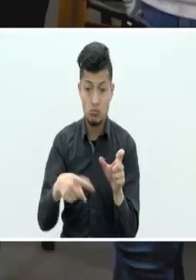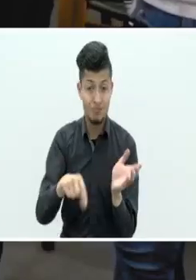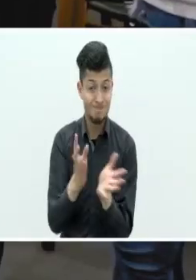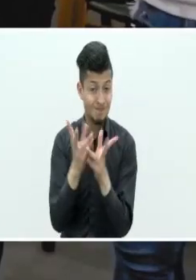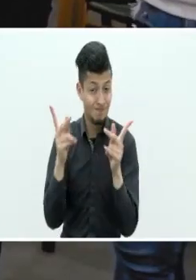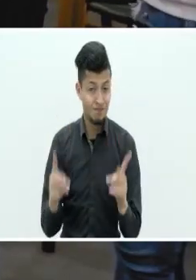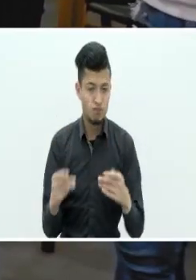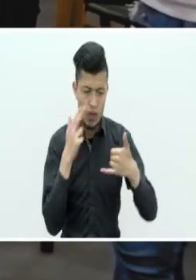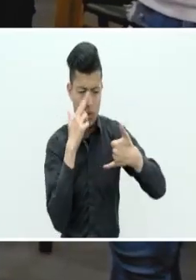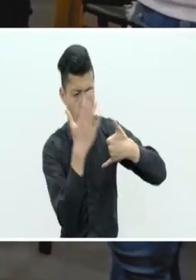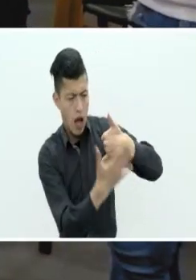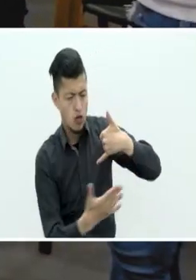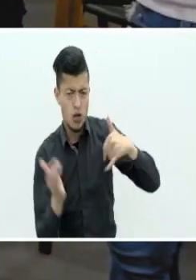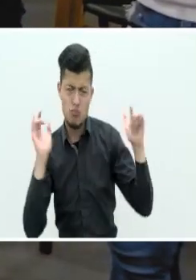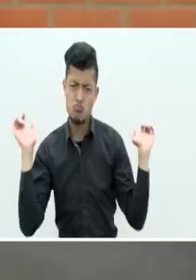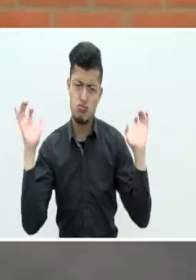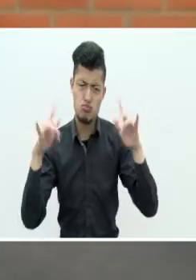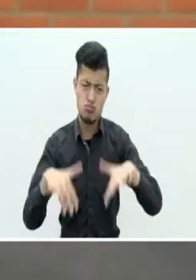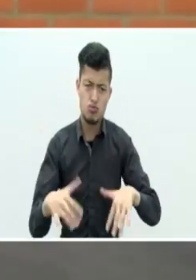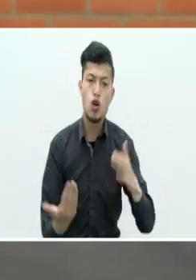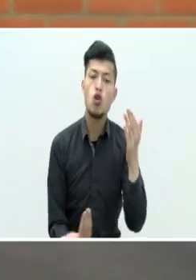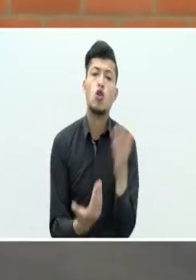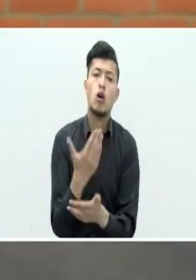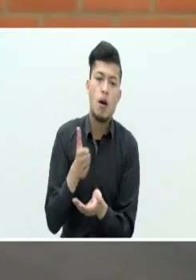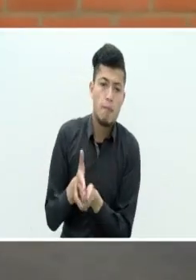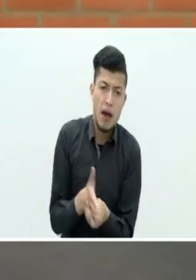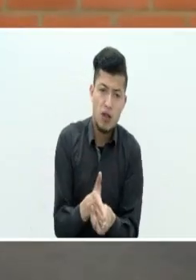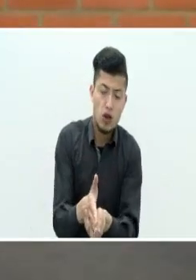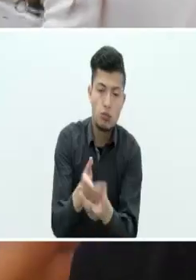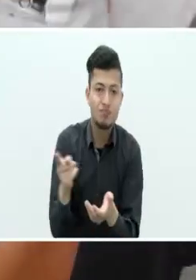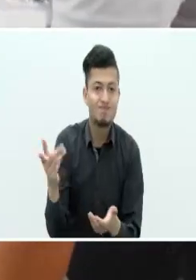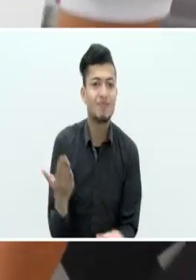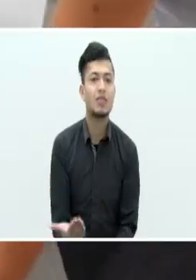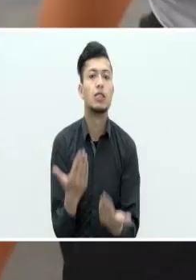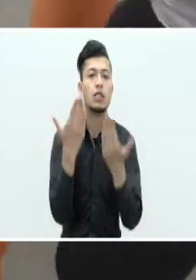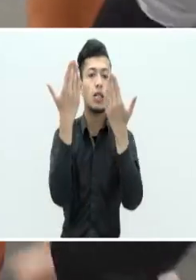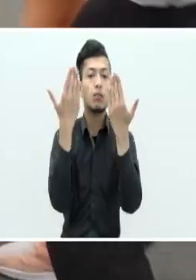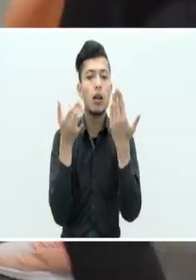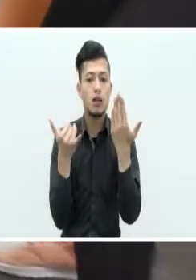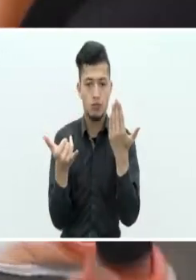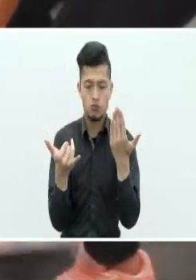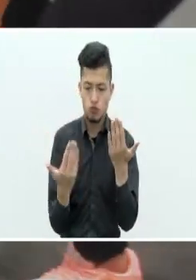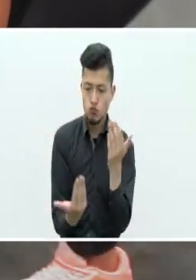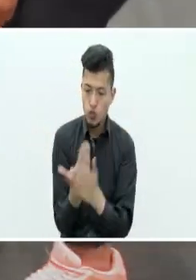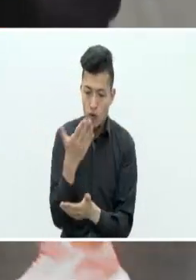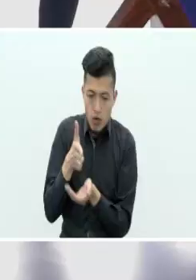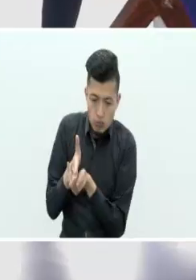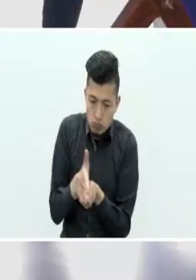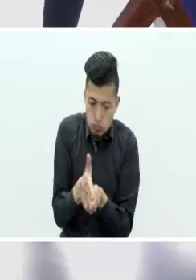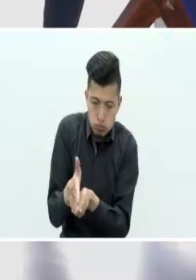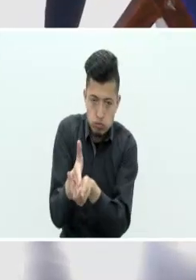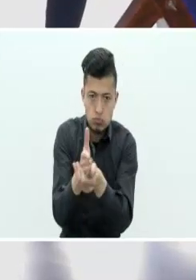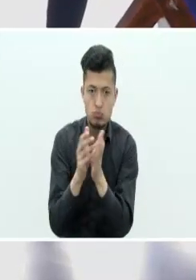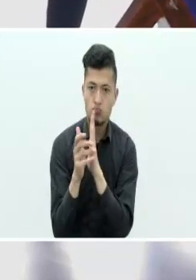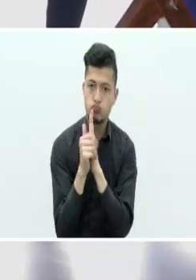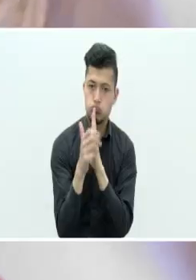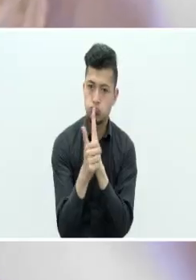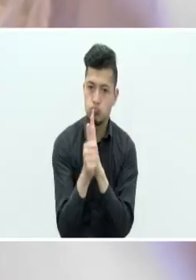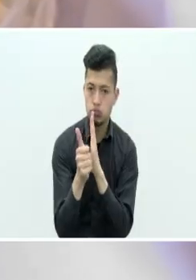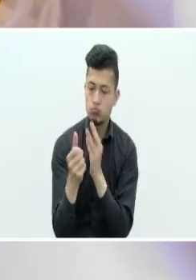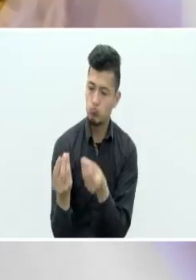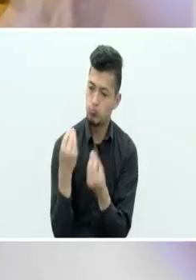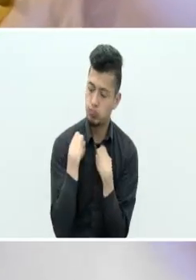nacional. Esta nueva metodología del bootcamp permite que se adquiera con mucha agilidad una